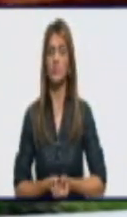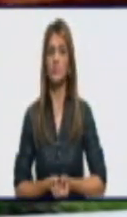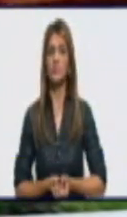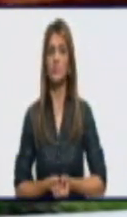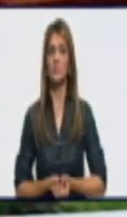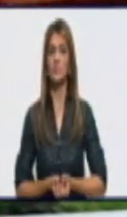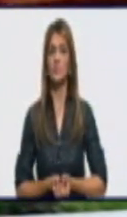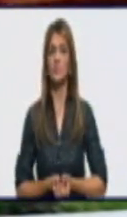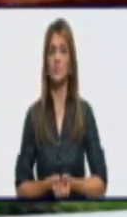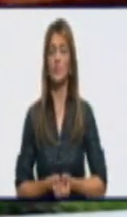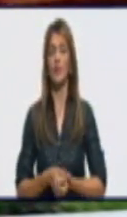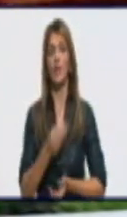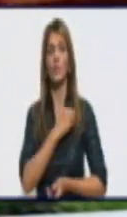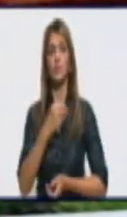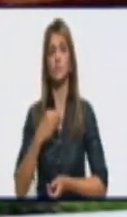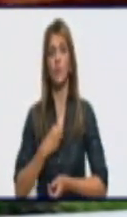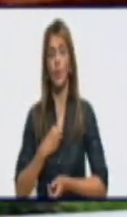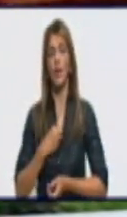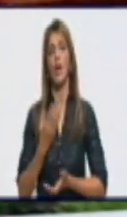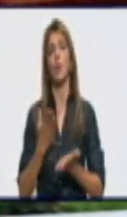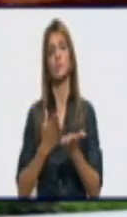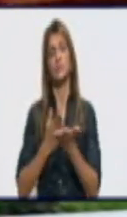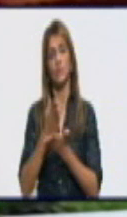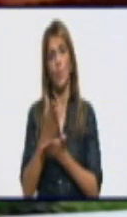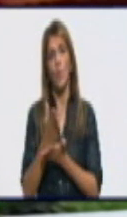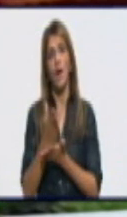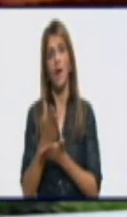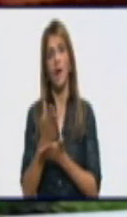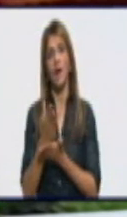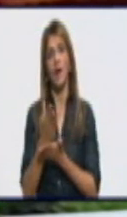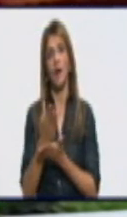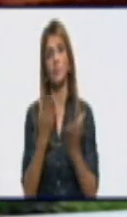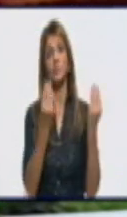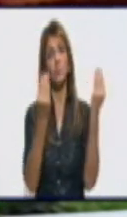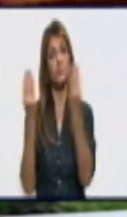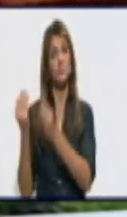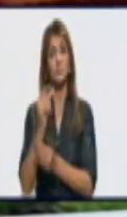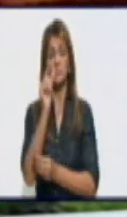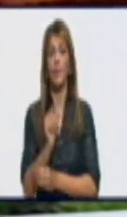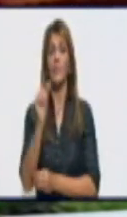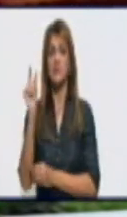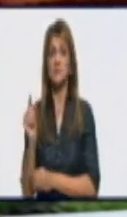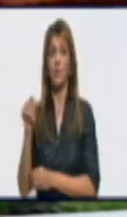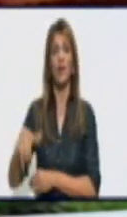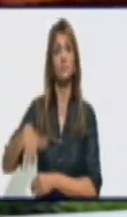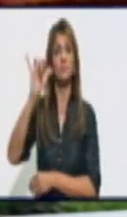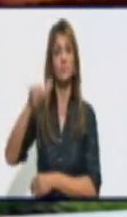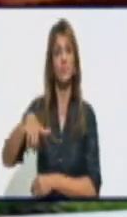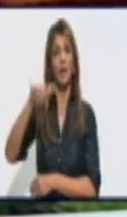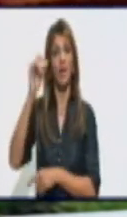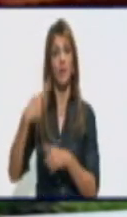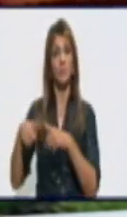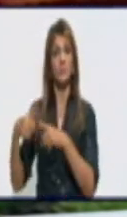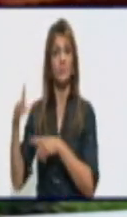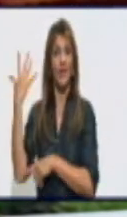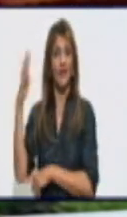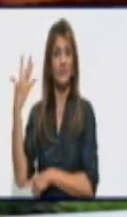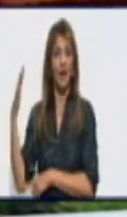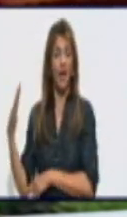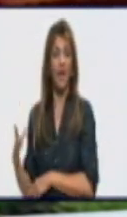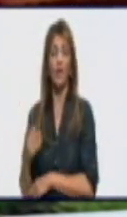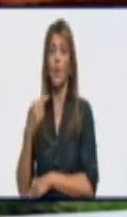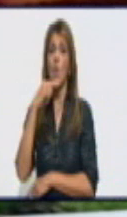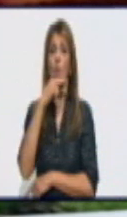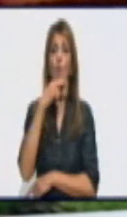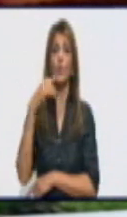número importante de viajeros internacionales positivos a la COVID-19, fundamentalmente procedentes de Rusia.